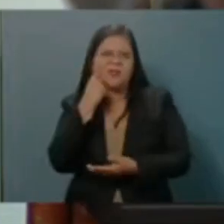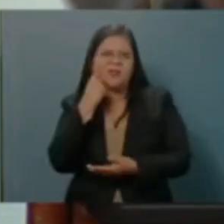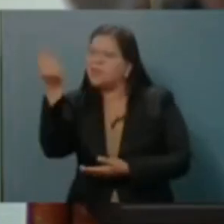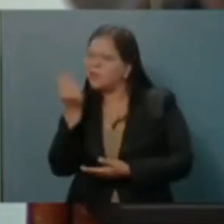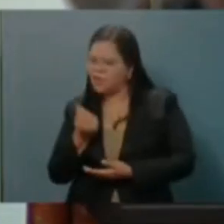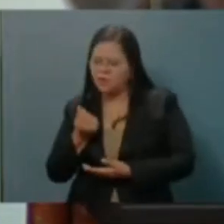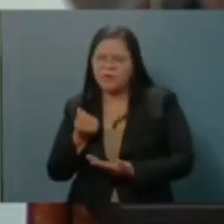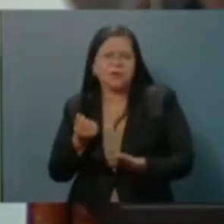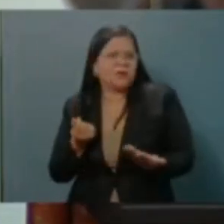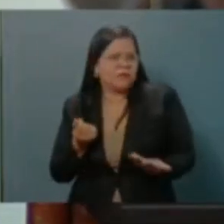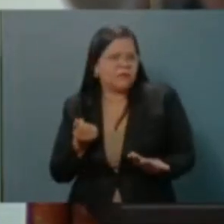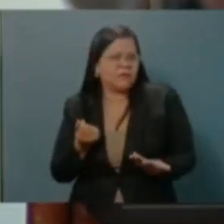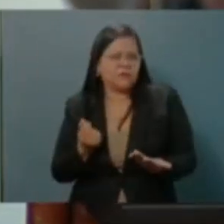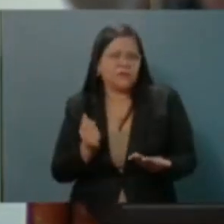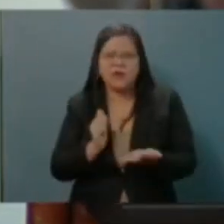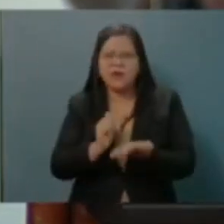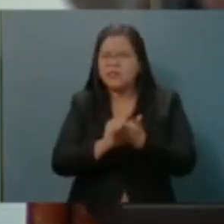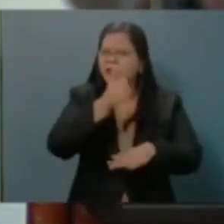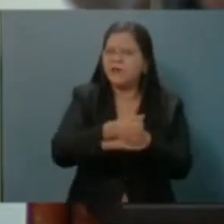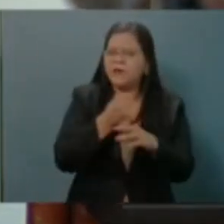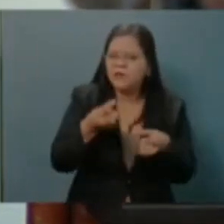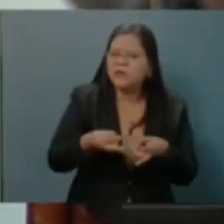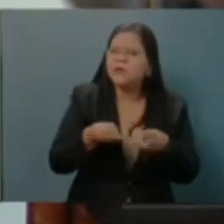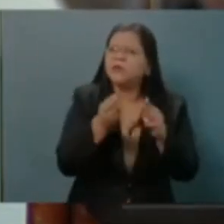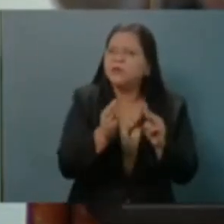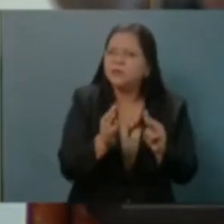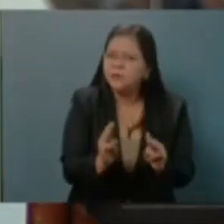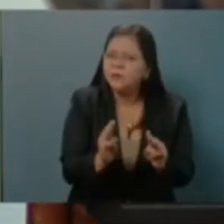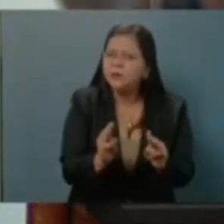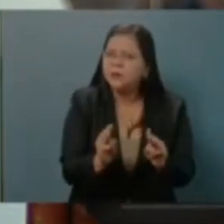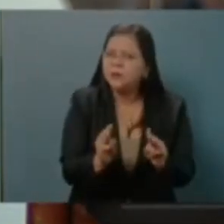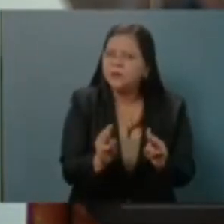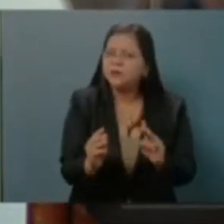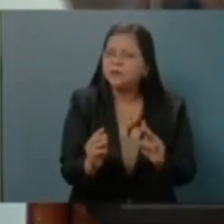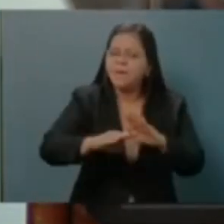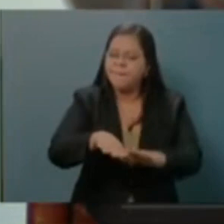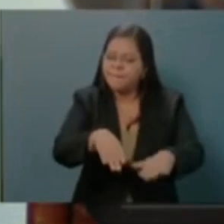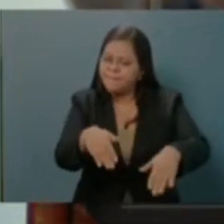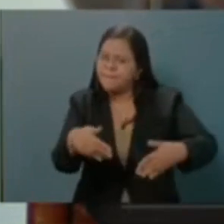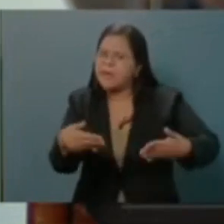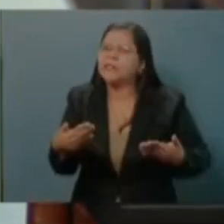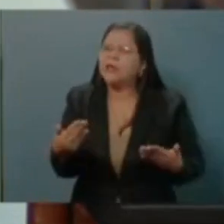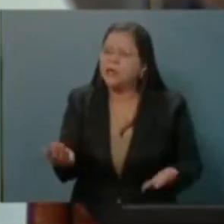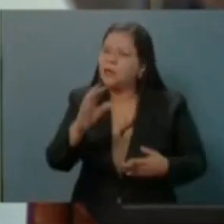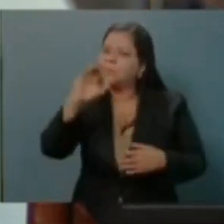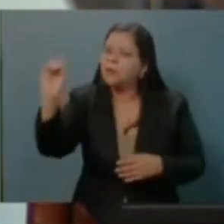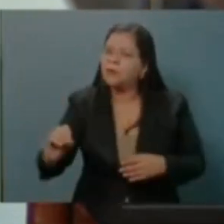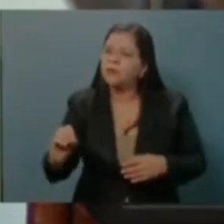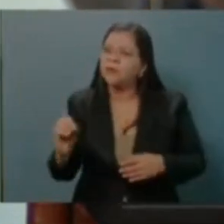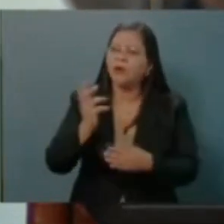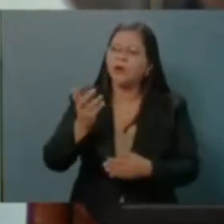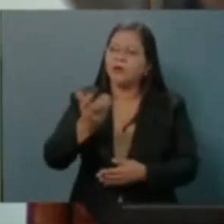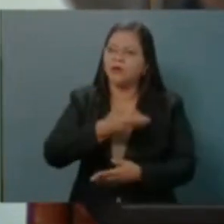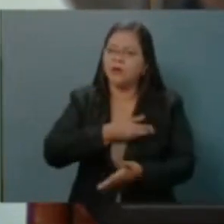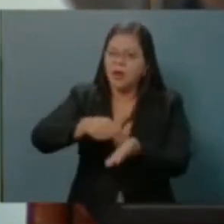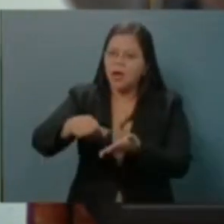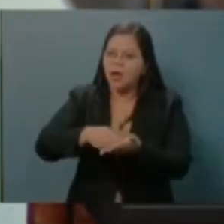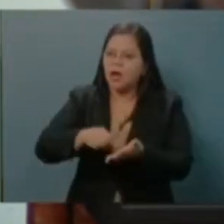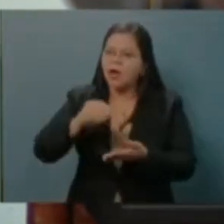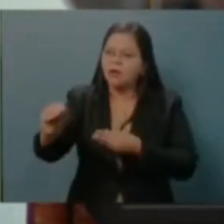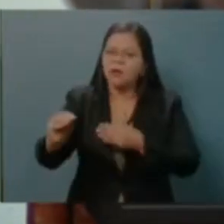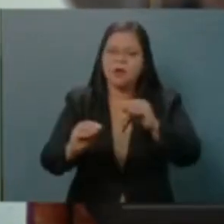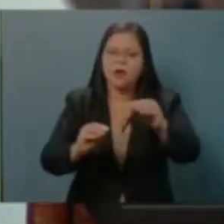No se establece cuáles son los mecanismos y en base a qué proporcionalidad se le va a entregar a las alcaldías.